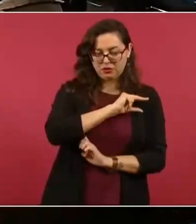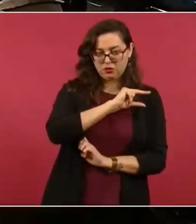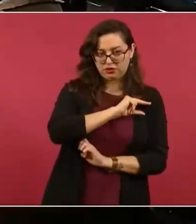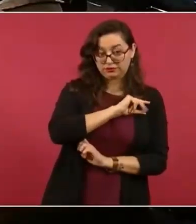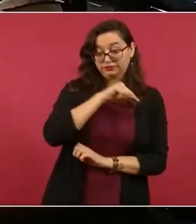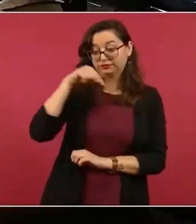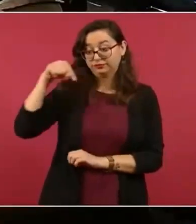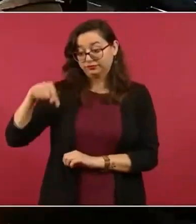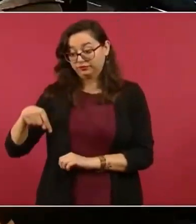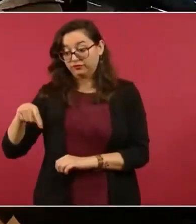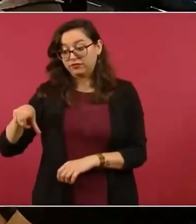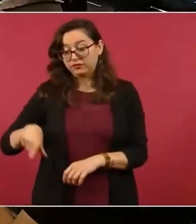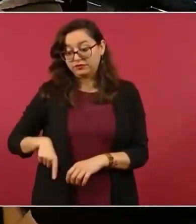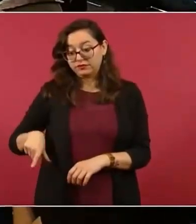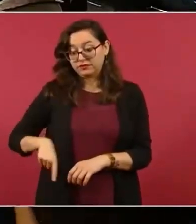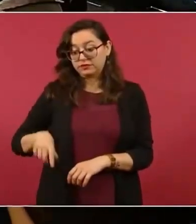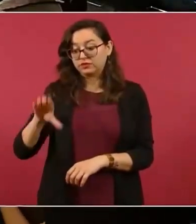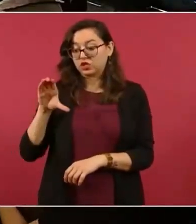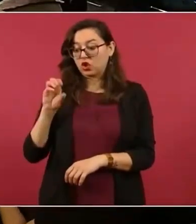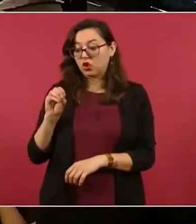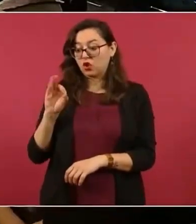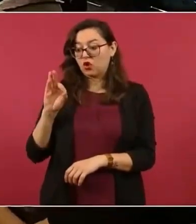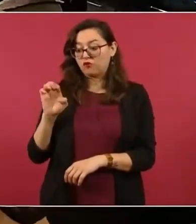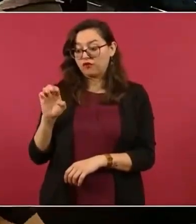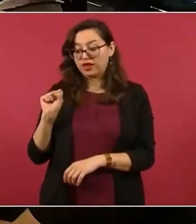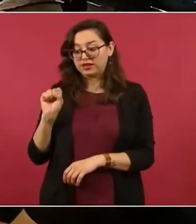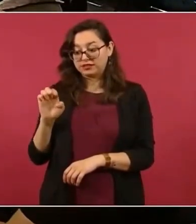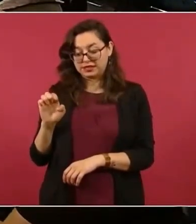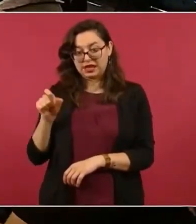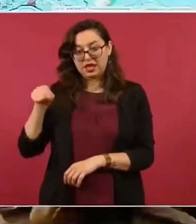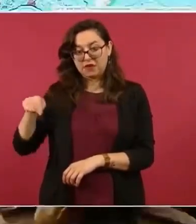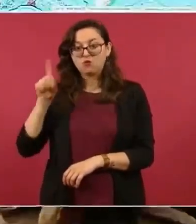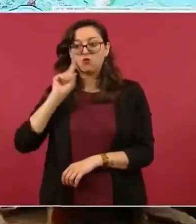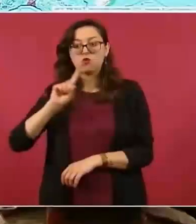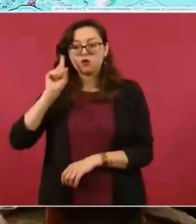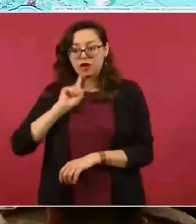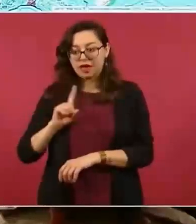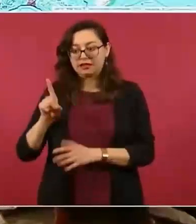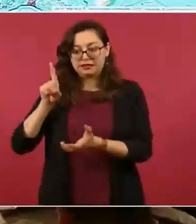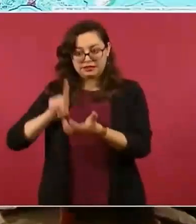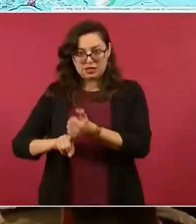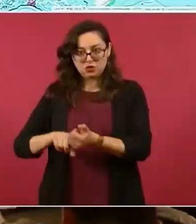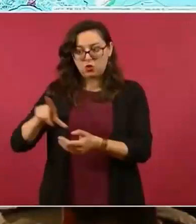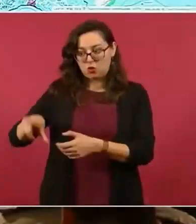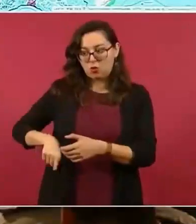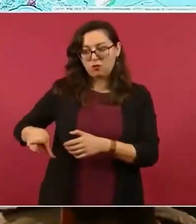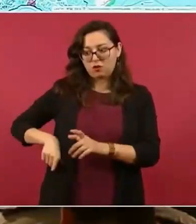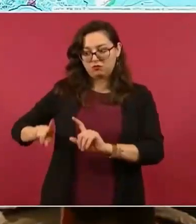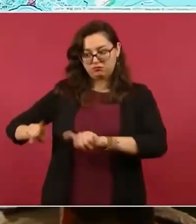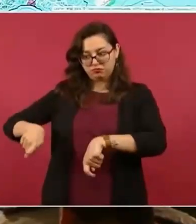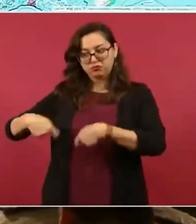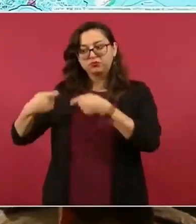de la competencia que estaba aquí en el gobierno, en esa comisión